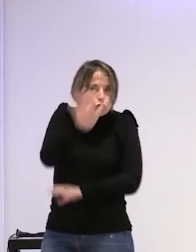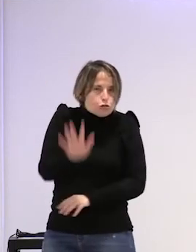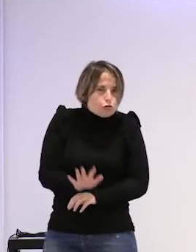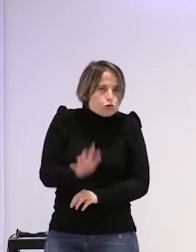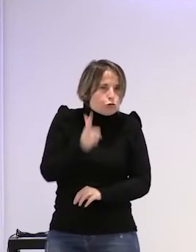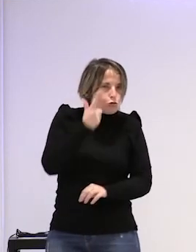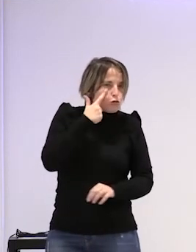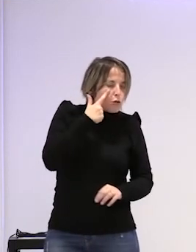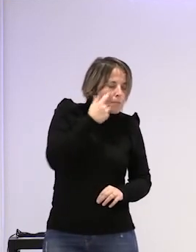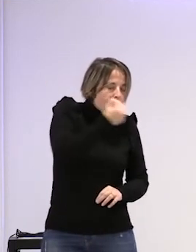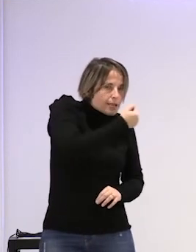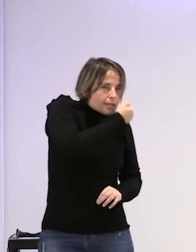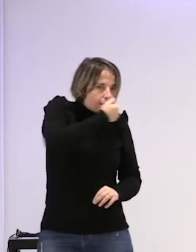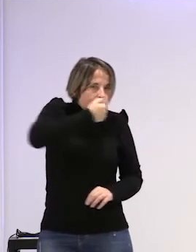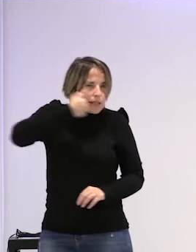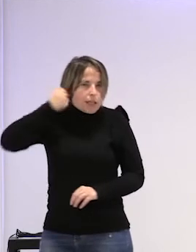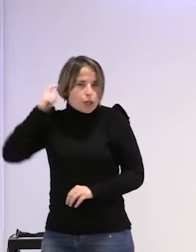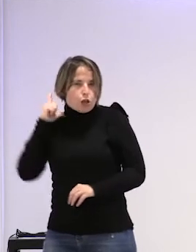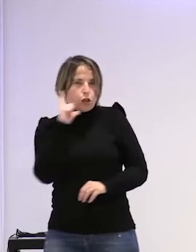silencio de huida